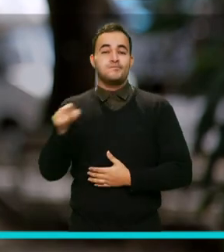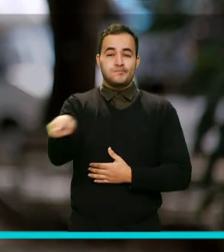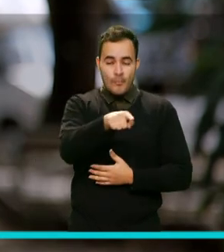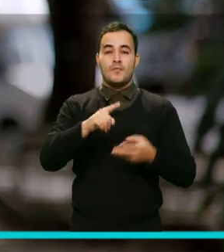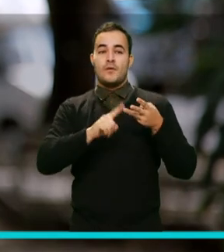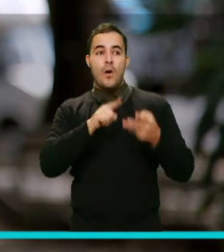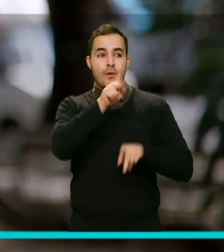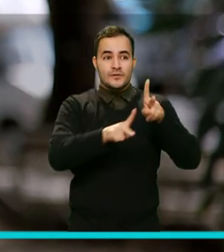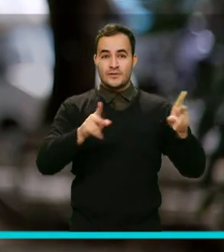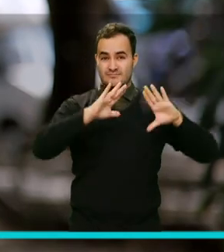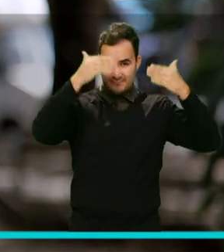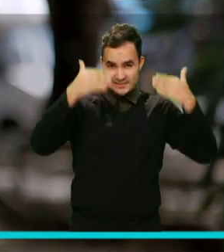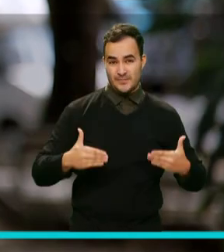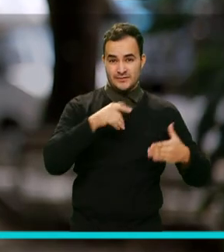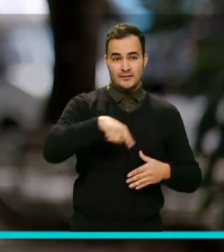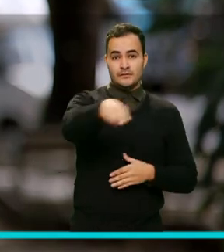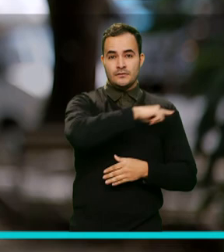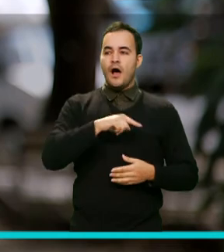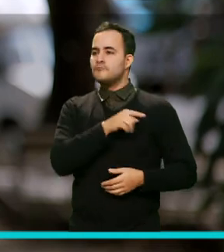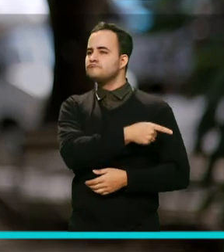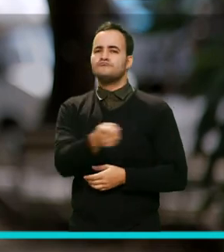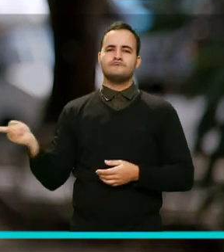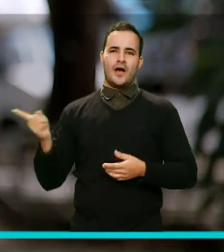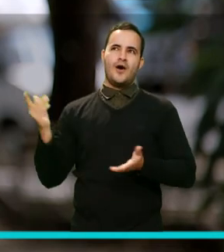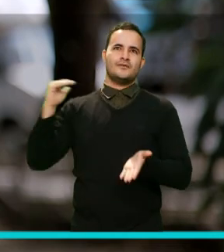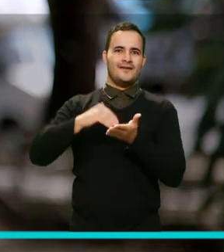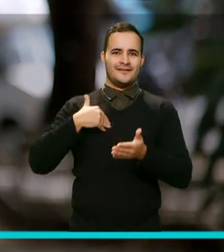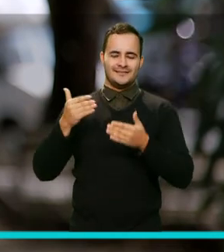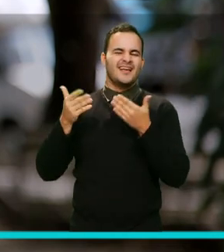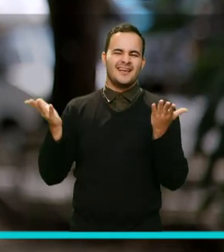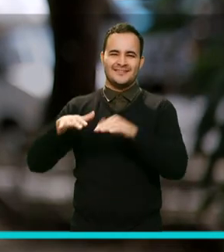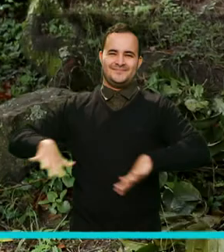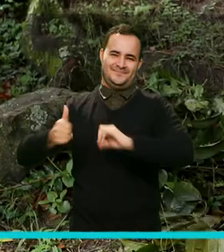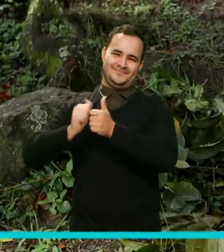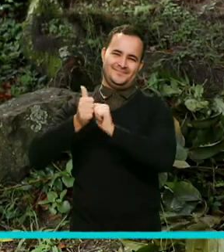discapacidad que desde esta semana disfrutan nuevamente de sus espacios deportivos.